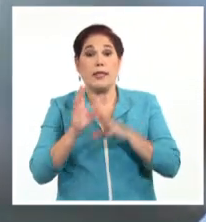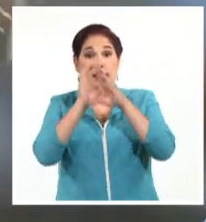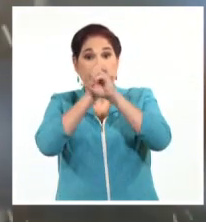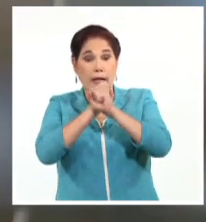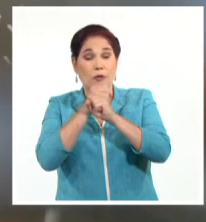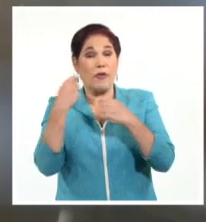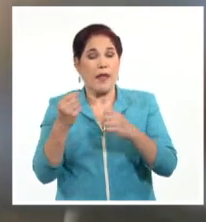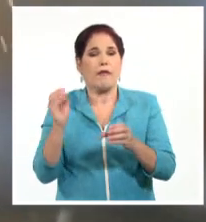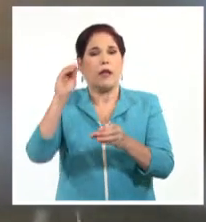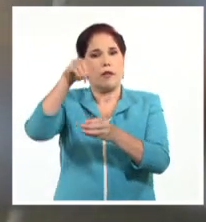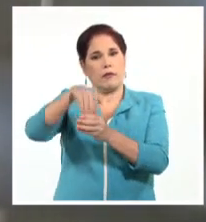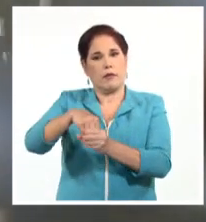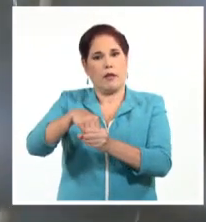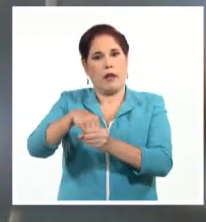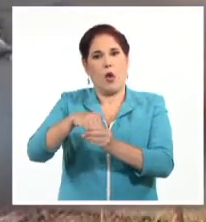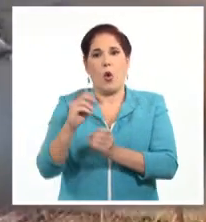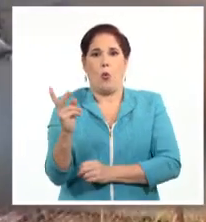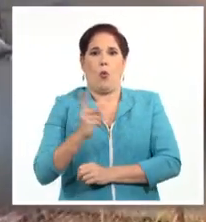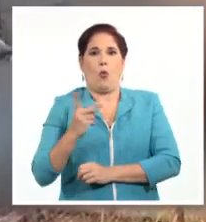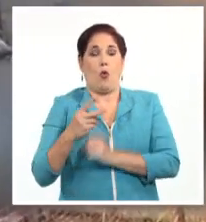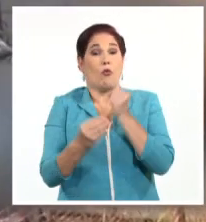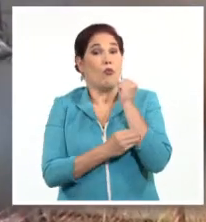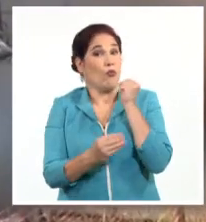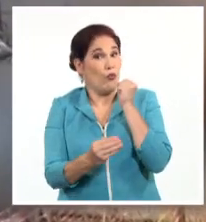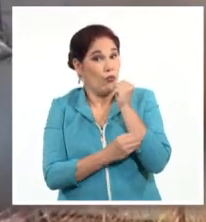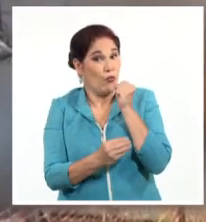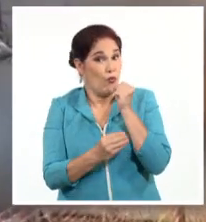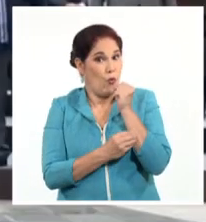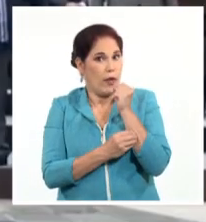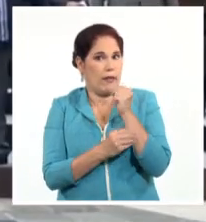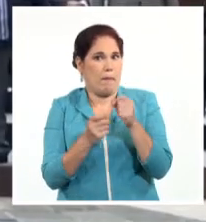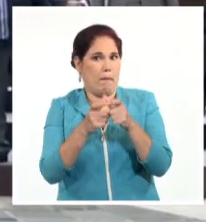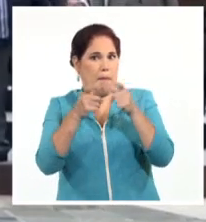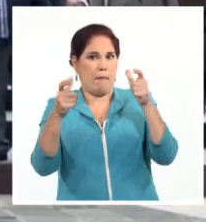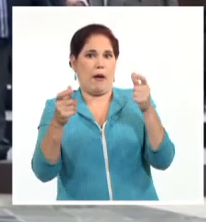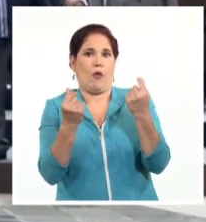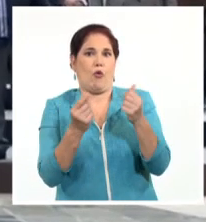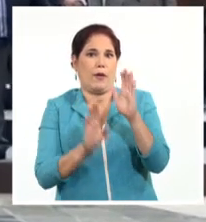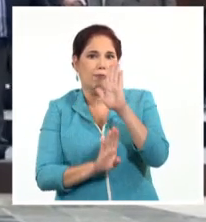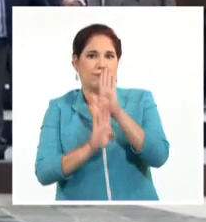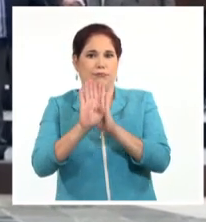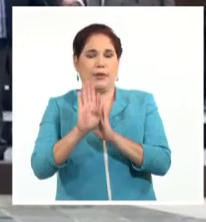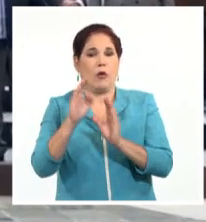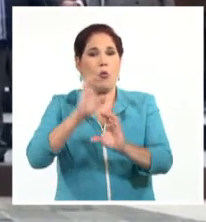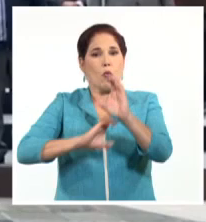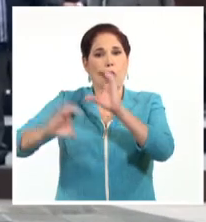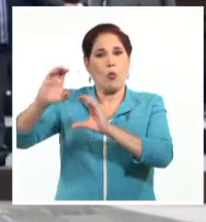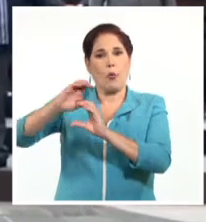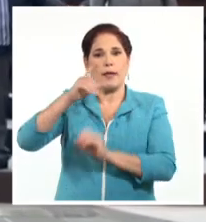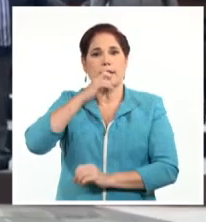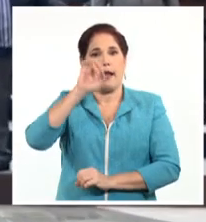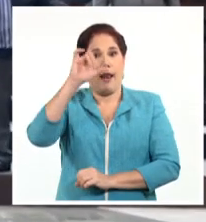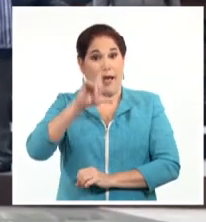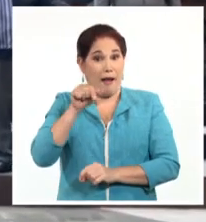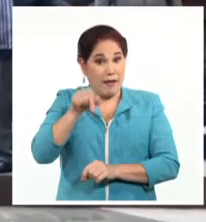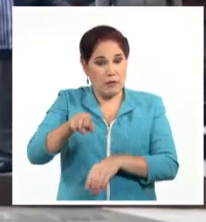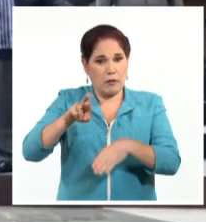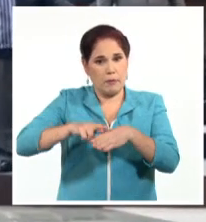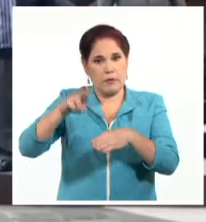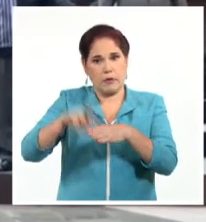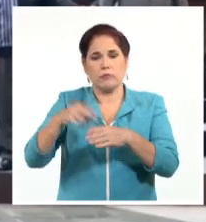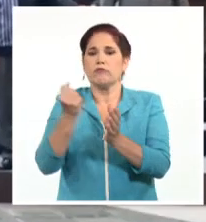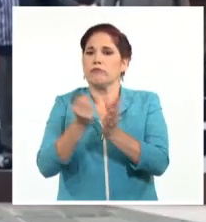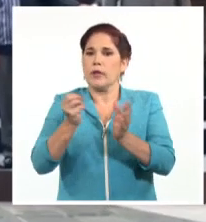integren. Porque si nos integramos, crecemos los dos países. En la cumbre de la CELAC habrá una representación